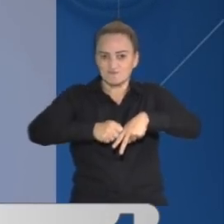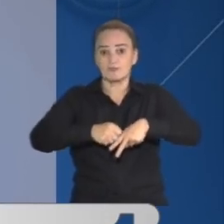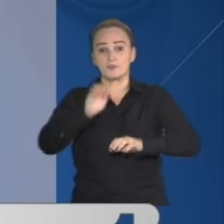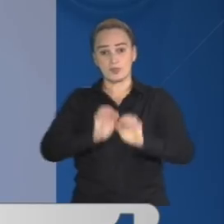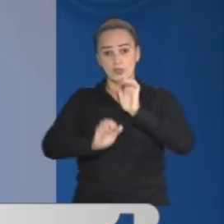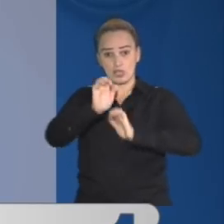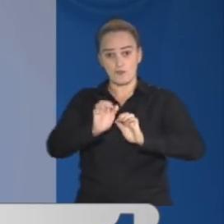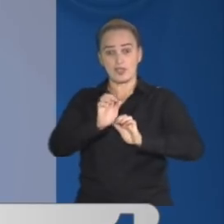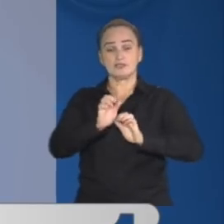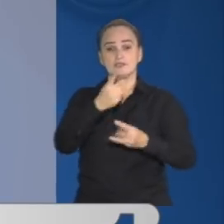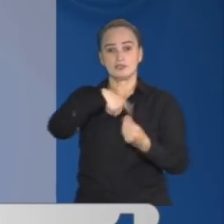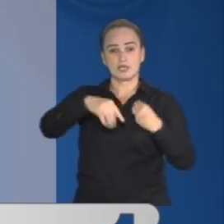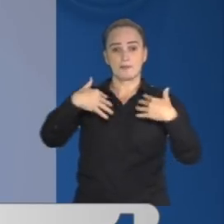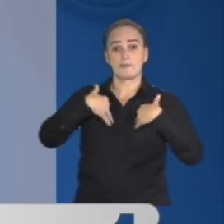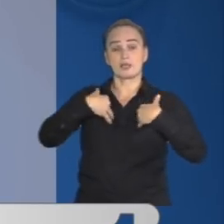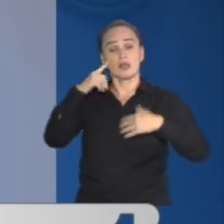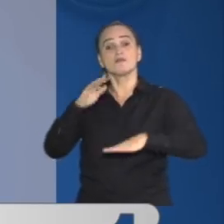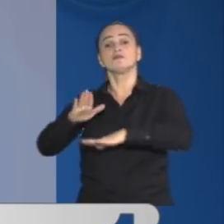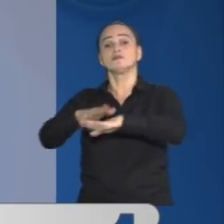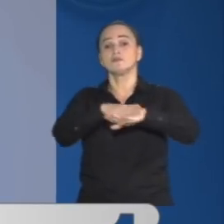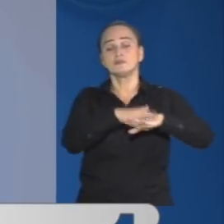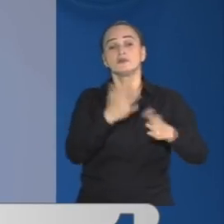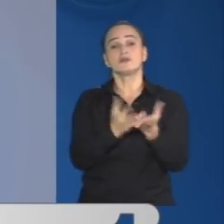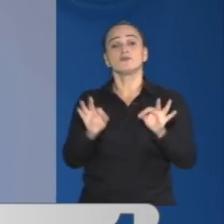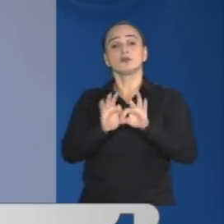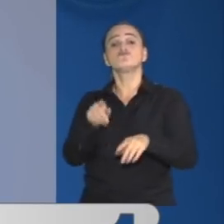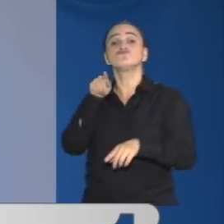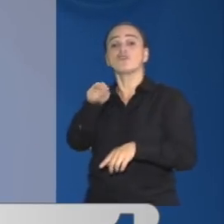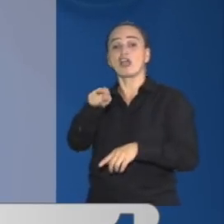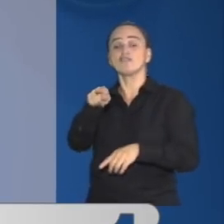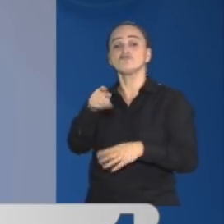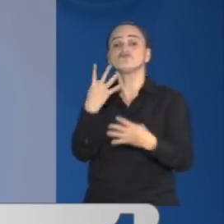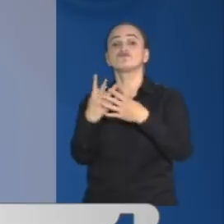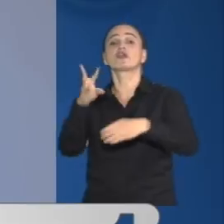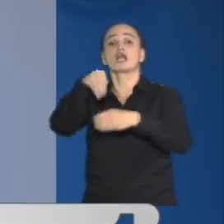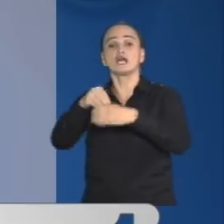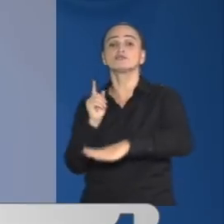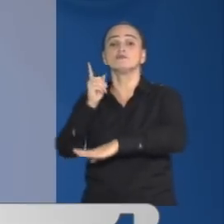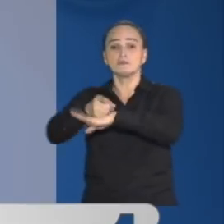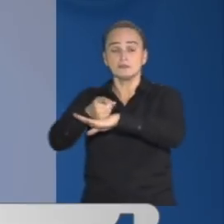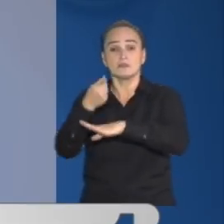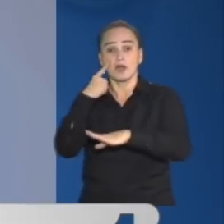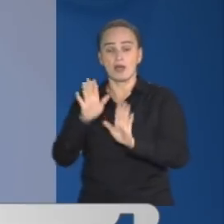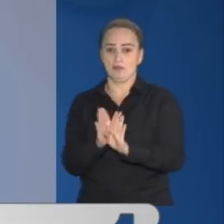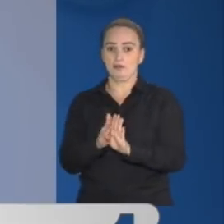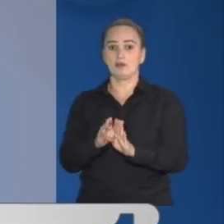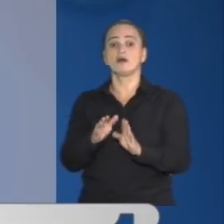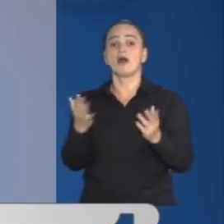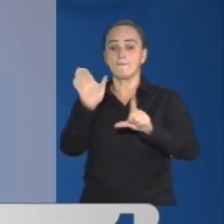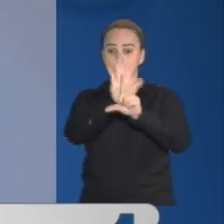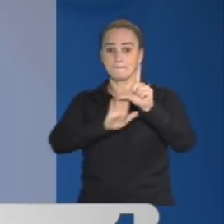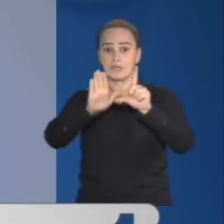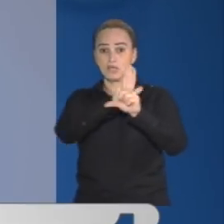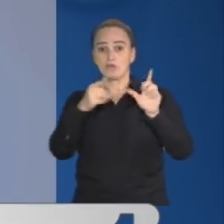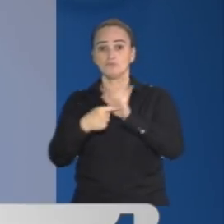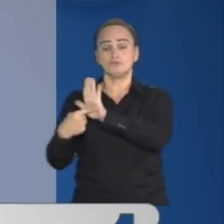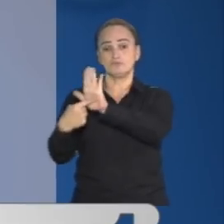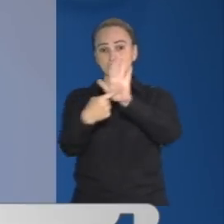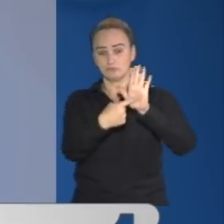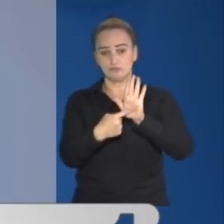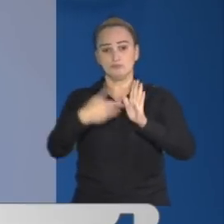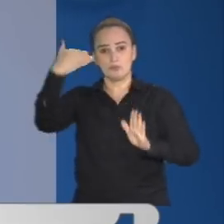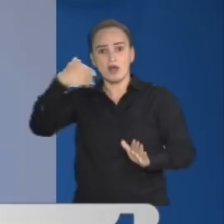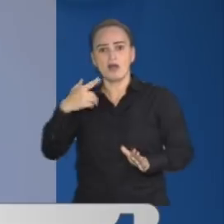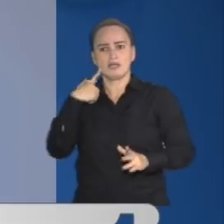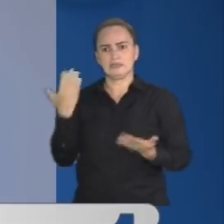defensa de estas víctimas pedirá medida de aseguramiento para Andrés Escobar. Él, por su parte, a través de su video, dijo que está